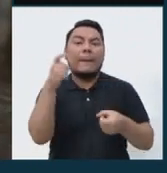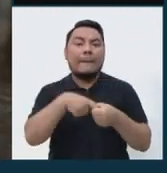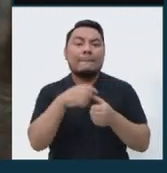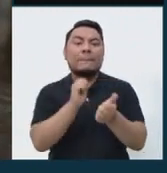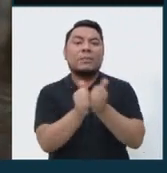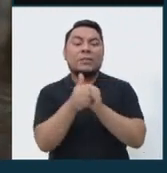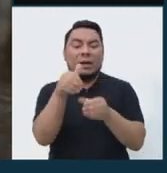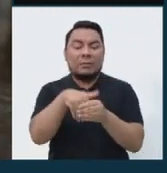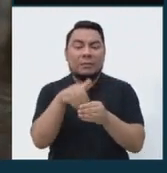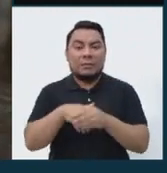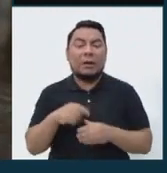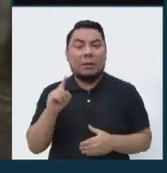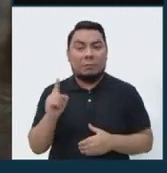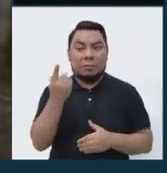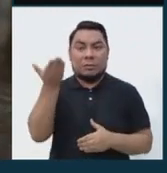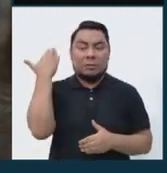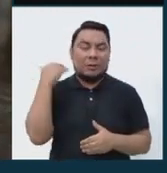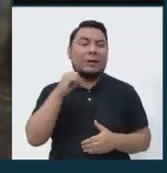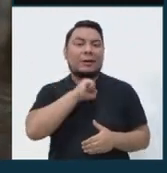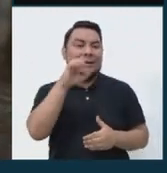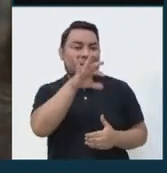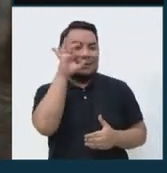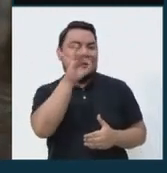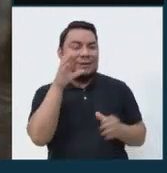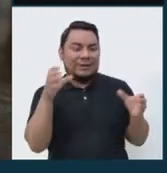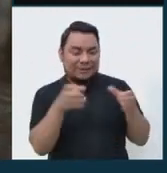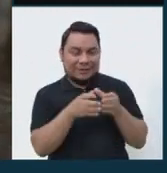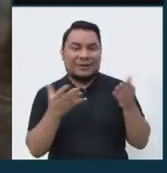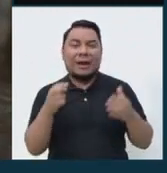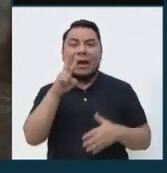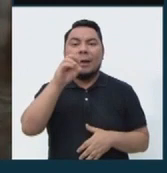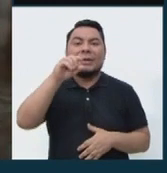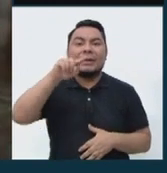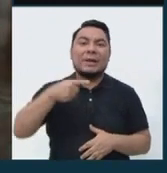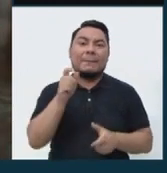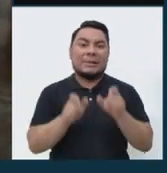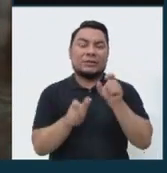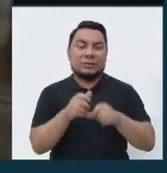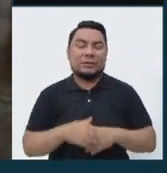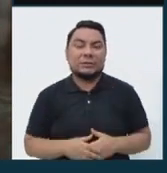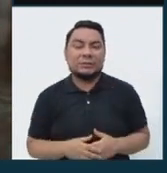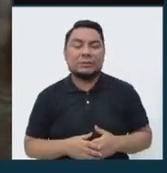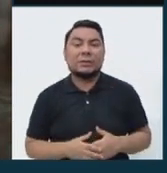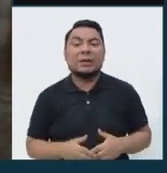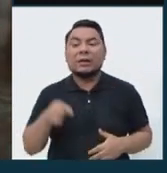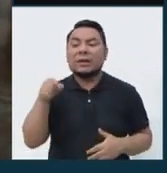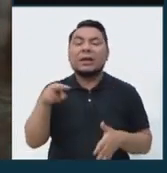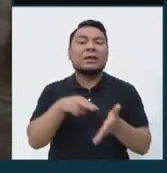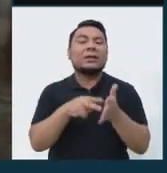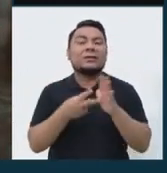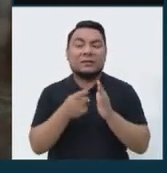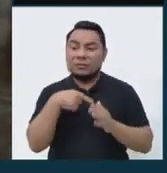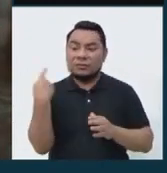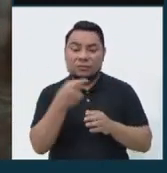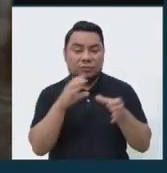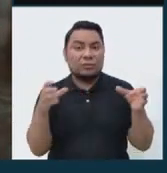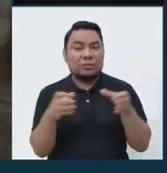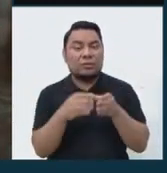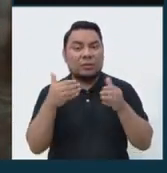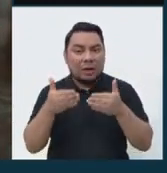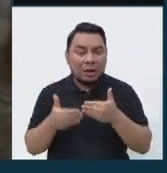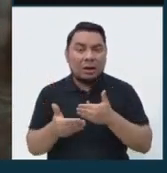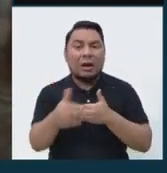elecciones primarias y hemos sido elegidos por 20.000 personas. Esto quiere decir que nosotros estamos